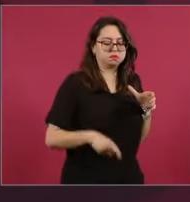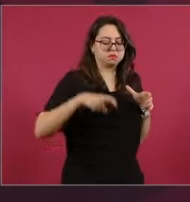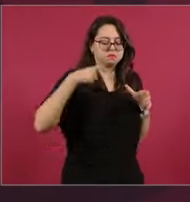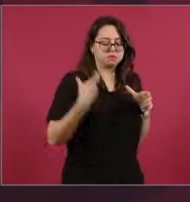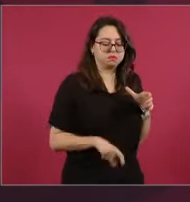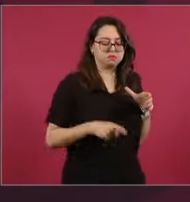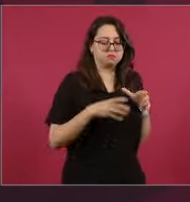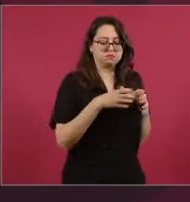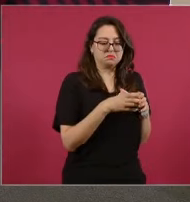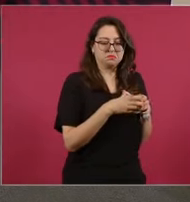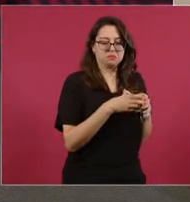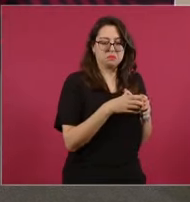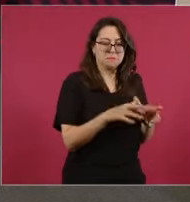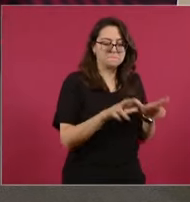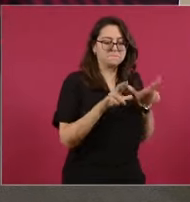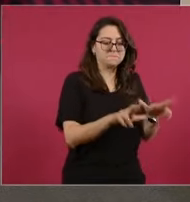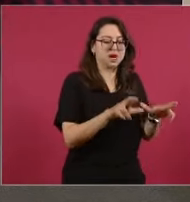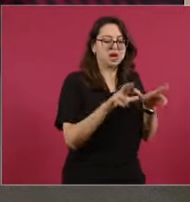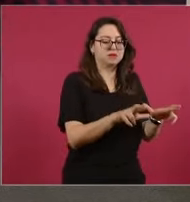del proletario.